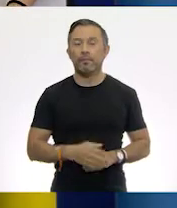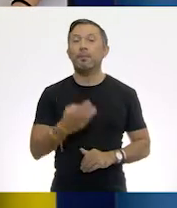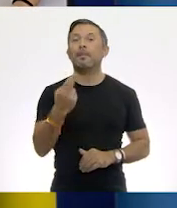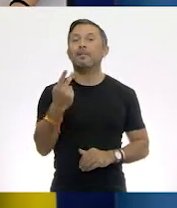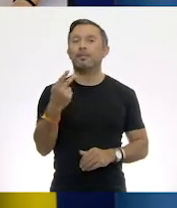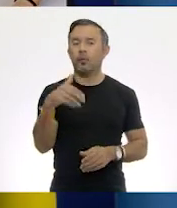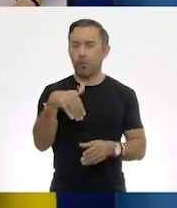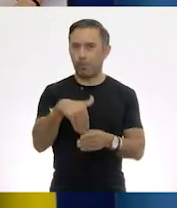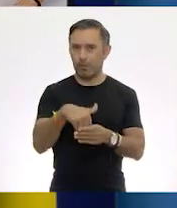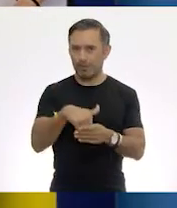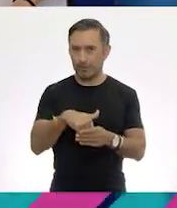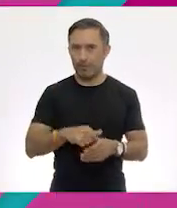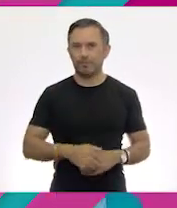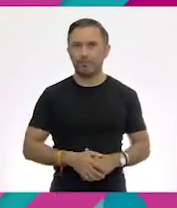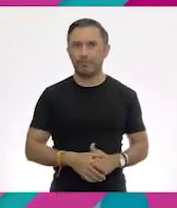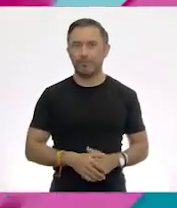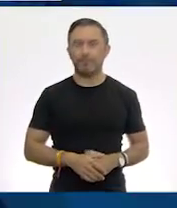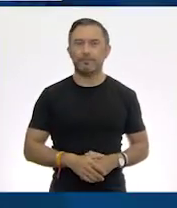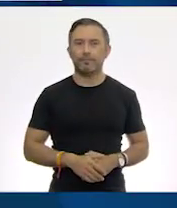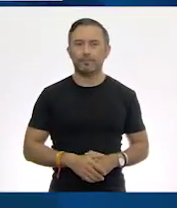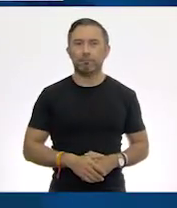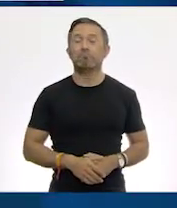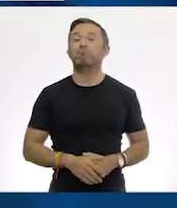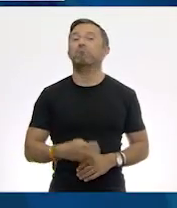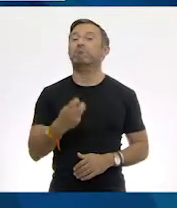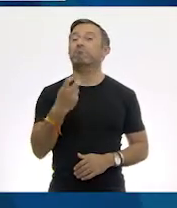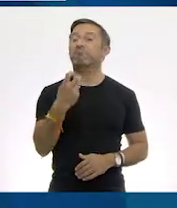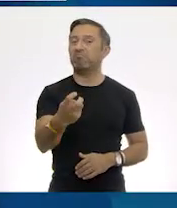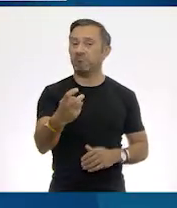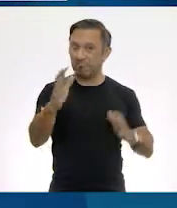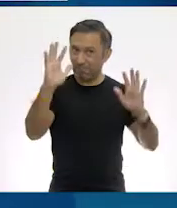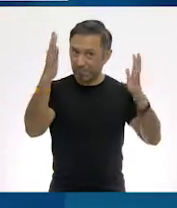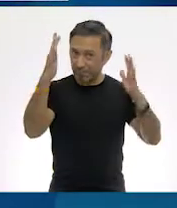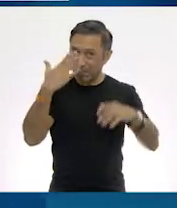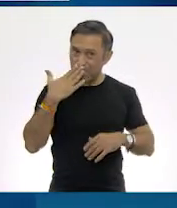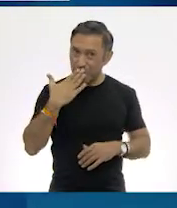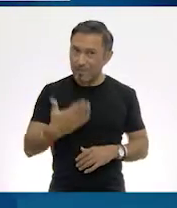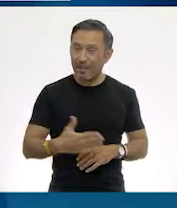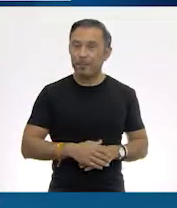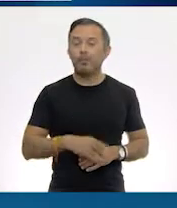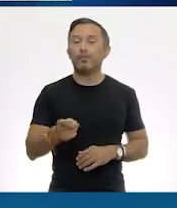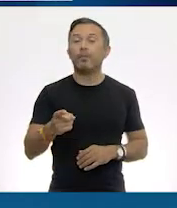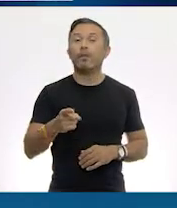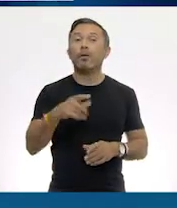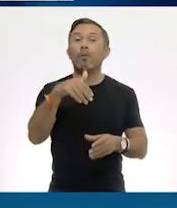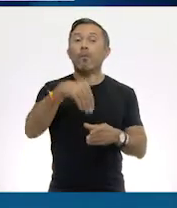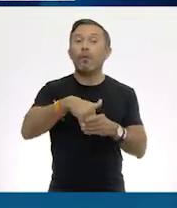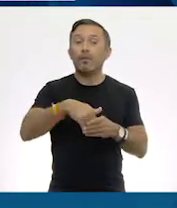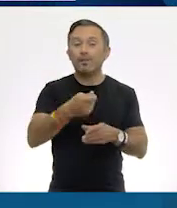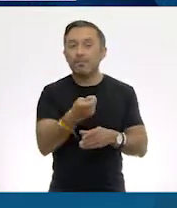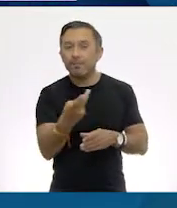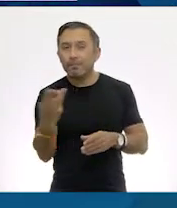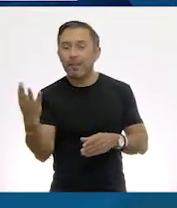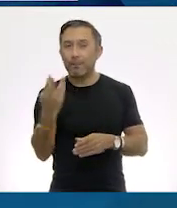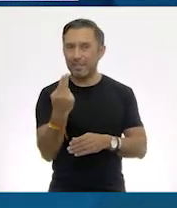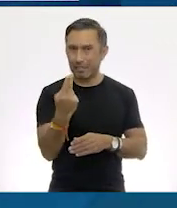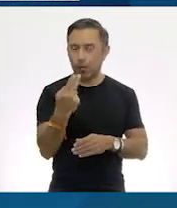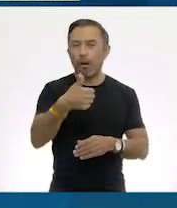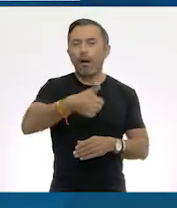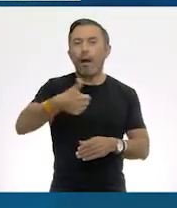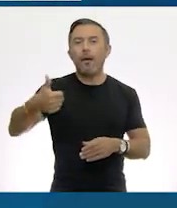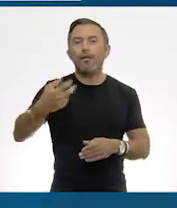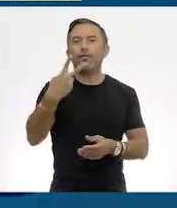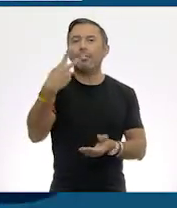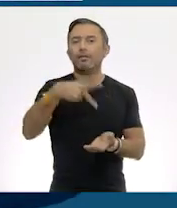bolsas. ¡Correcto, Tom! Y 25 bolsas de 2 kilogramos pesan